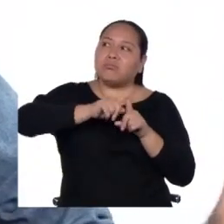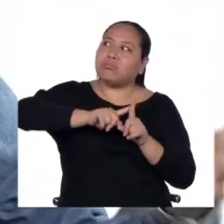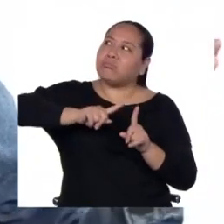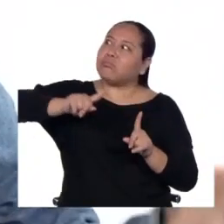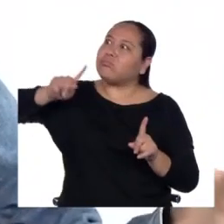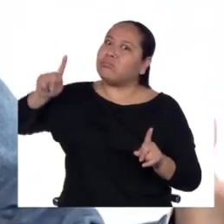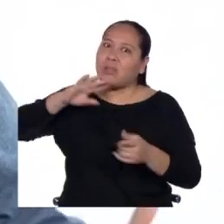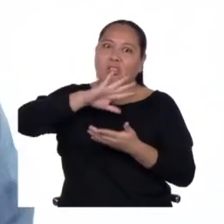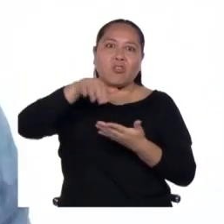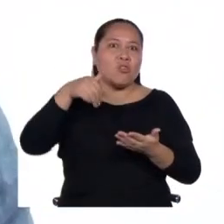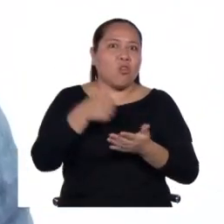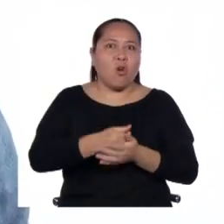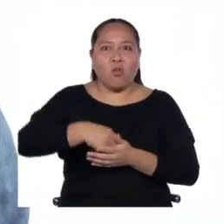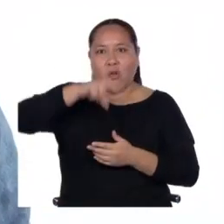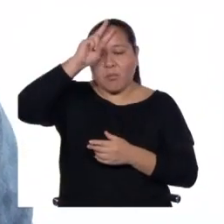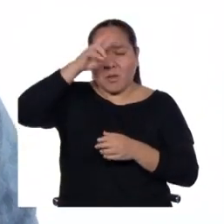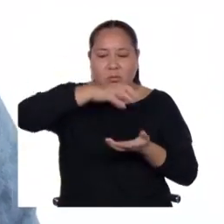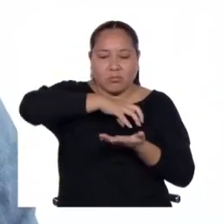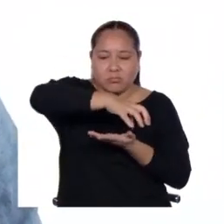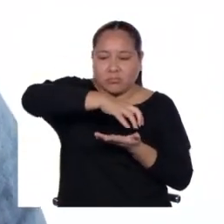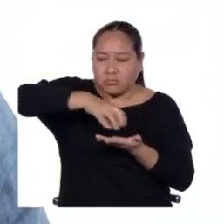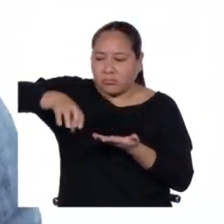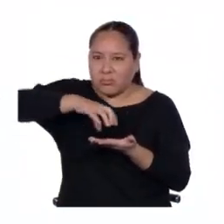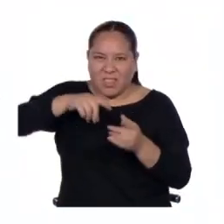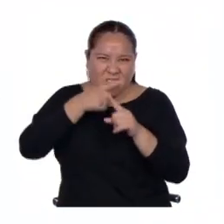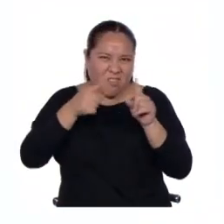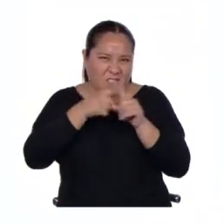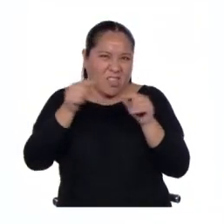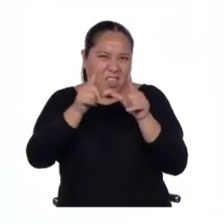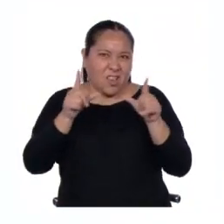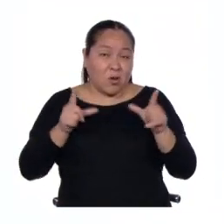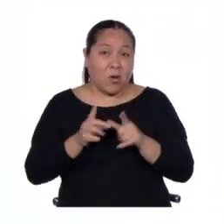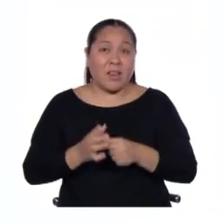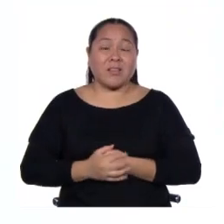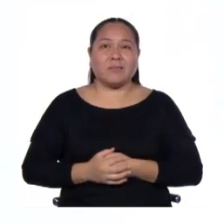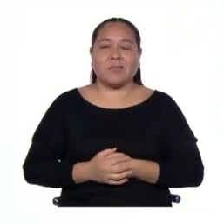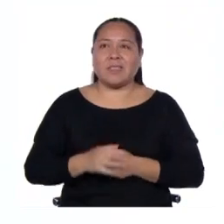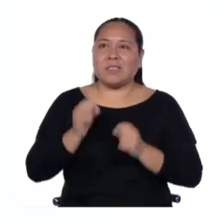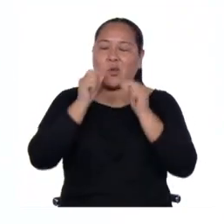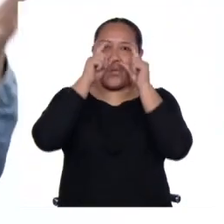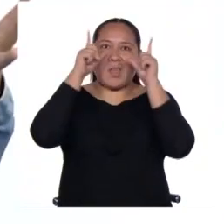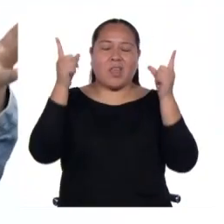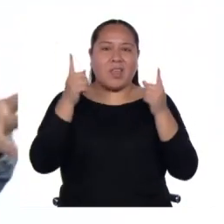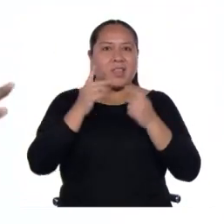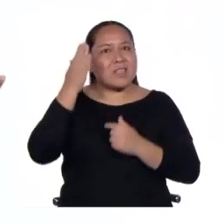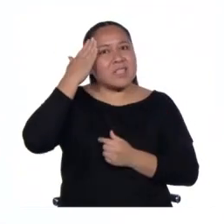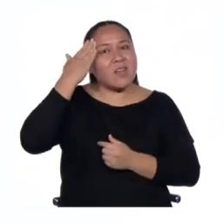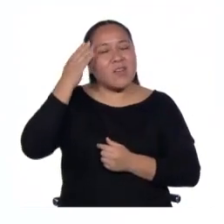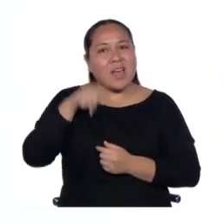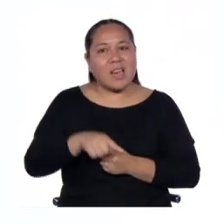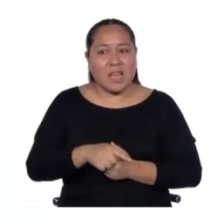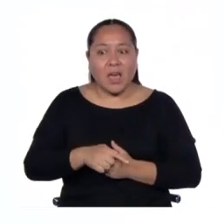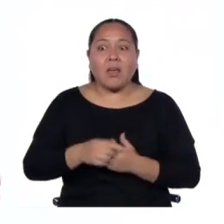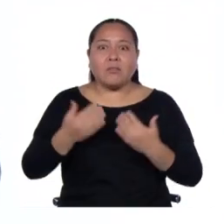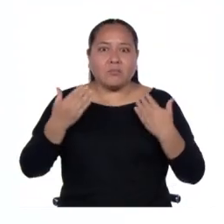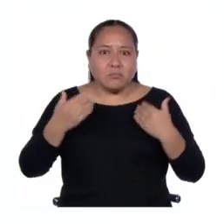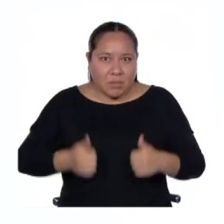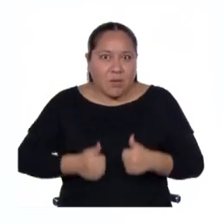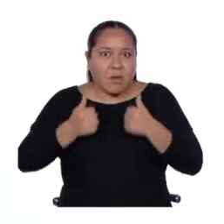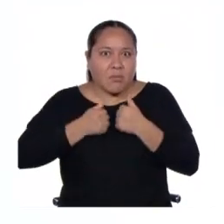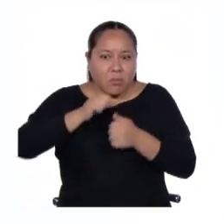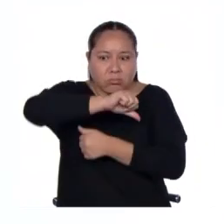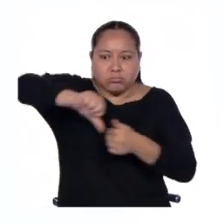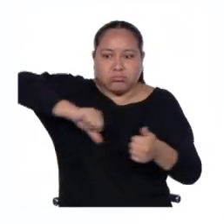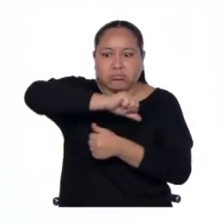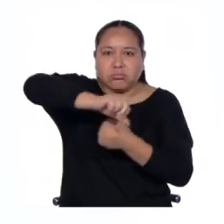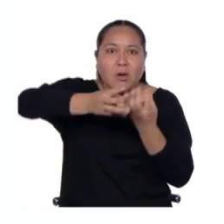territorio peruano, en zonas rurales y urbanas. Es genial saber que vivimos rodeados de tanta diversidad. A